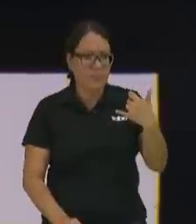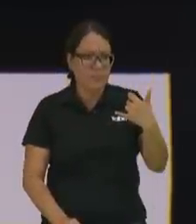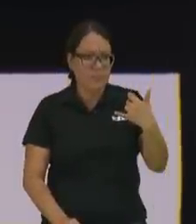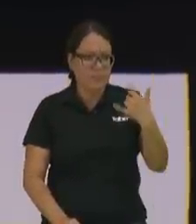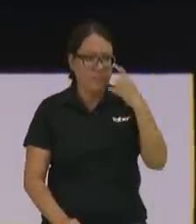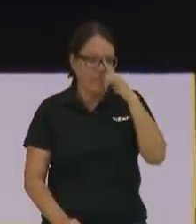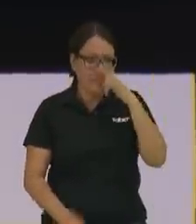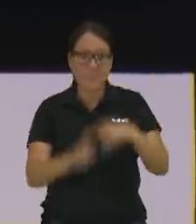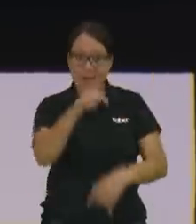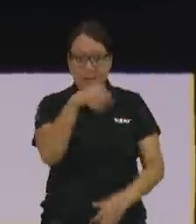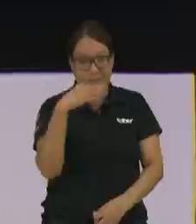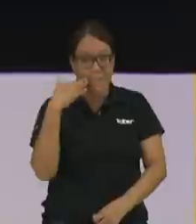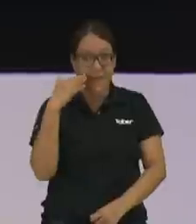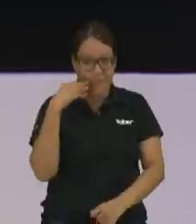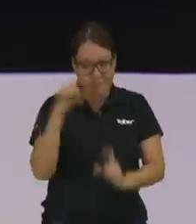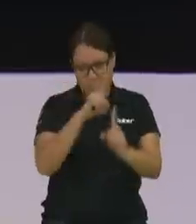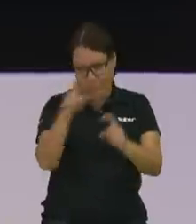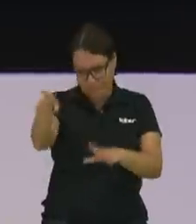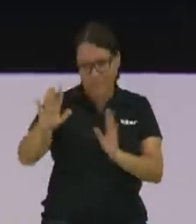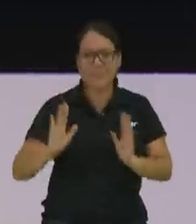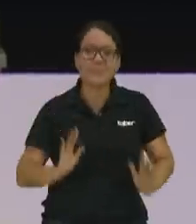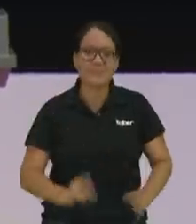aquí está la mamá y le pueden preguntar